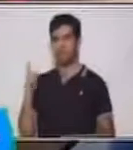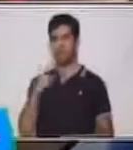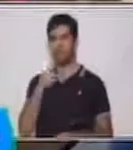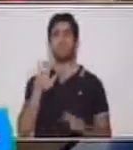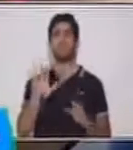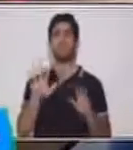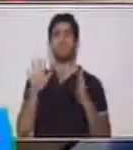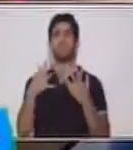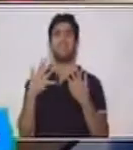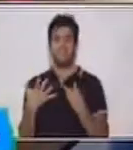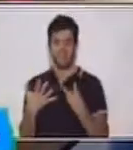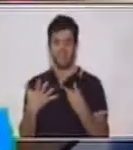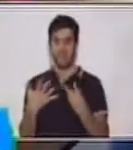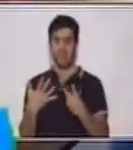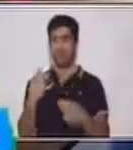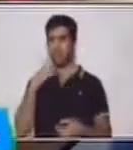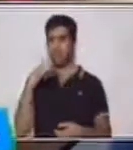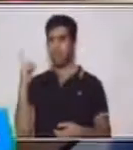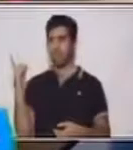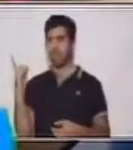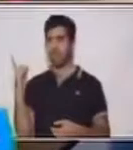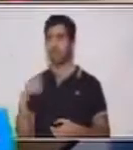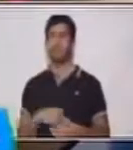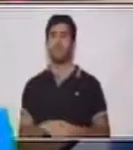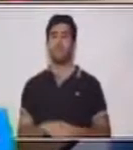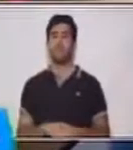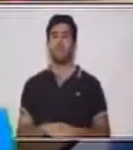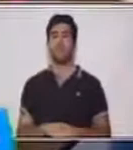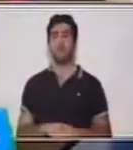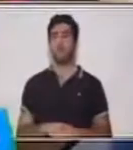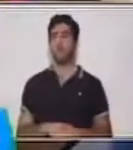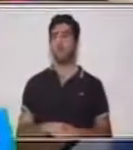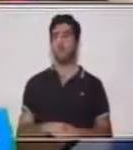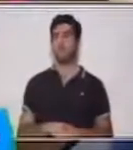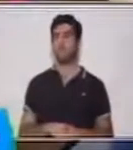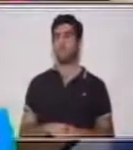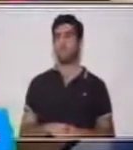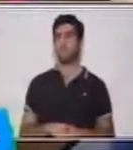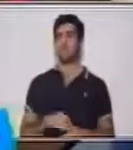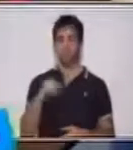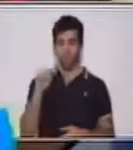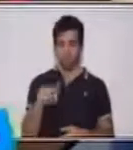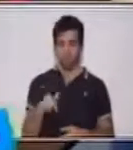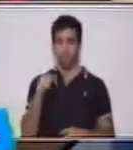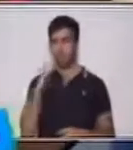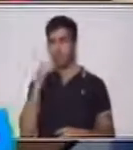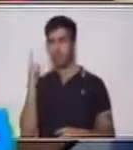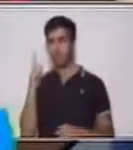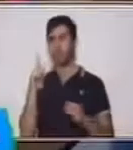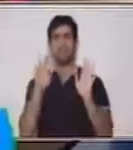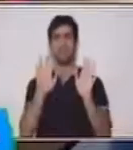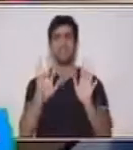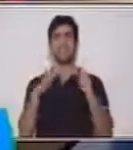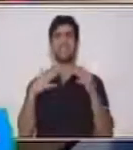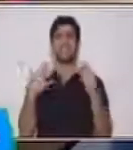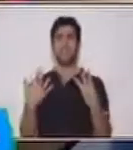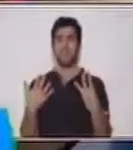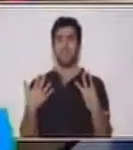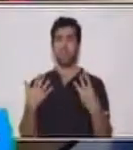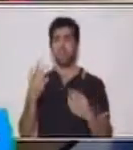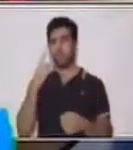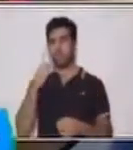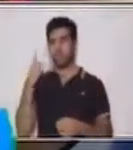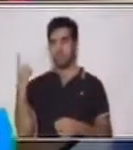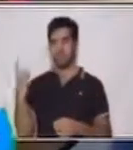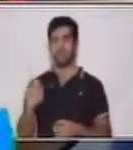diez, quince. ¿Y cuántos puntos me tocan? Muy bien, dos puntos. Ahora con dieciocho